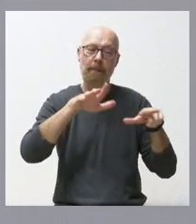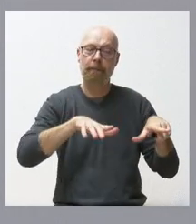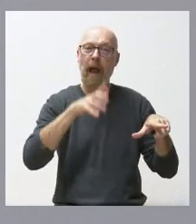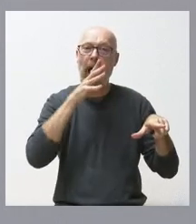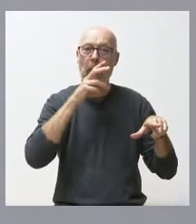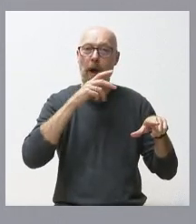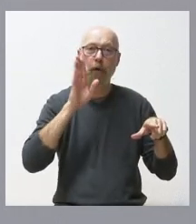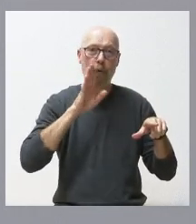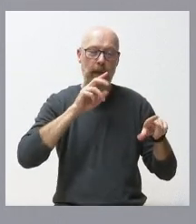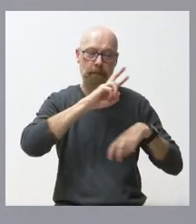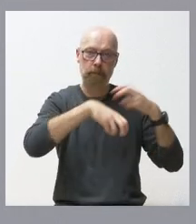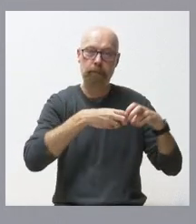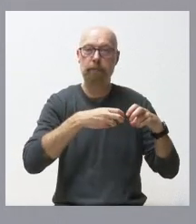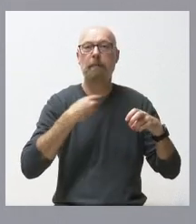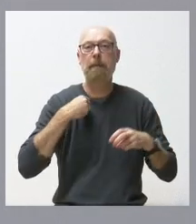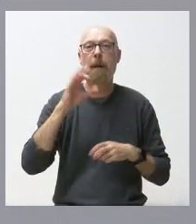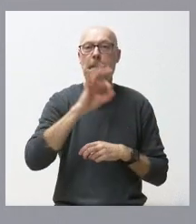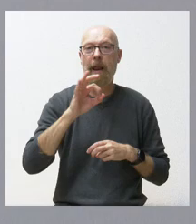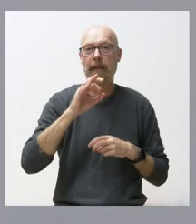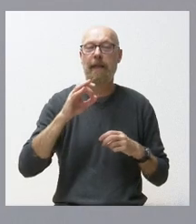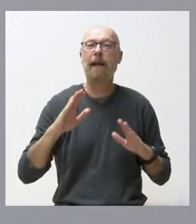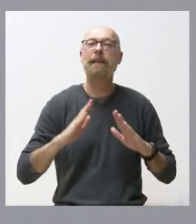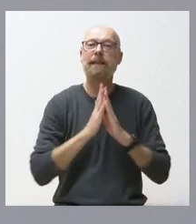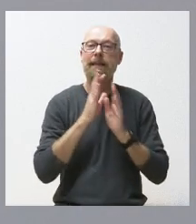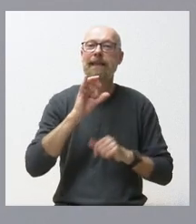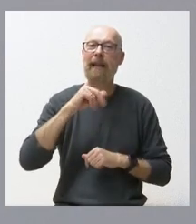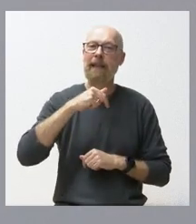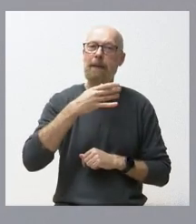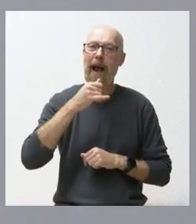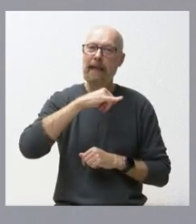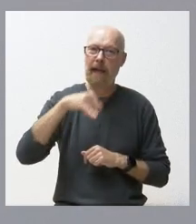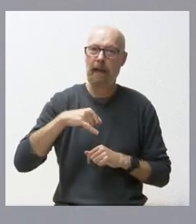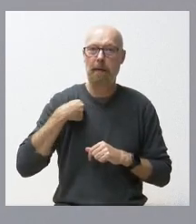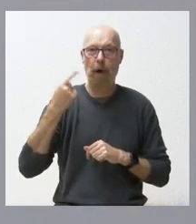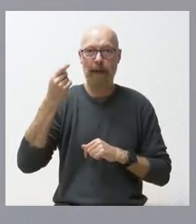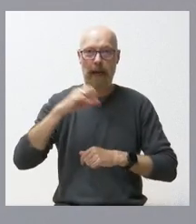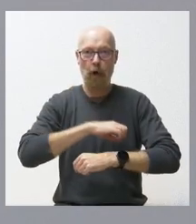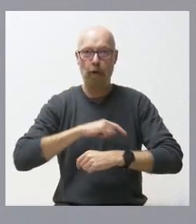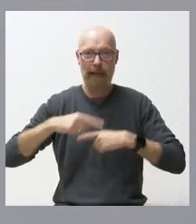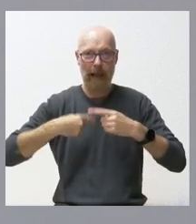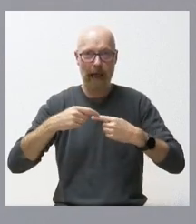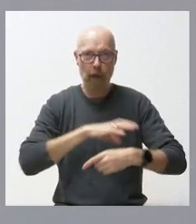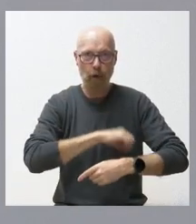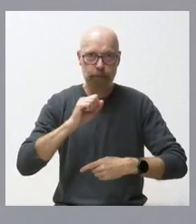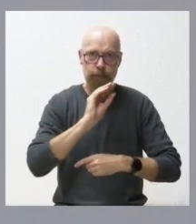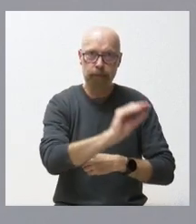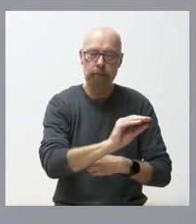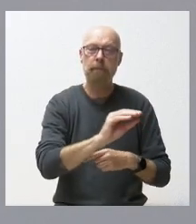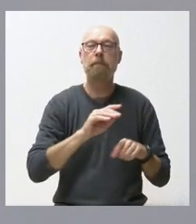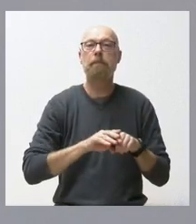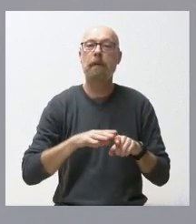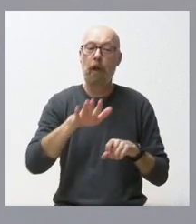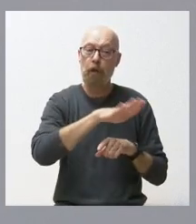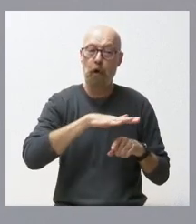Antibaño de La Peña, en Palencia. Son fondos Next Generation, se amplia y mejora la estación de todas las localidades ubicadas en este